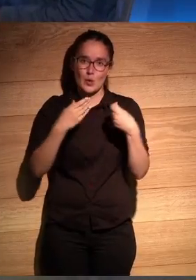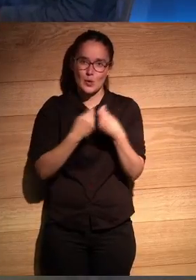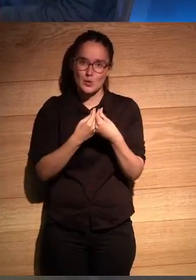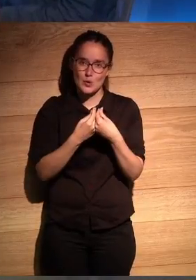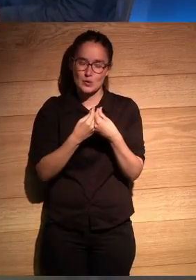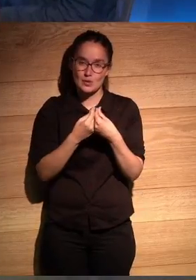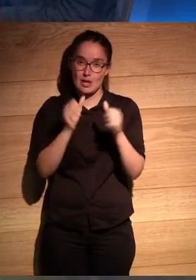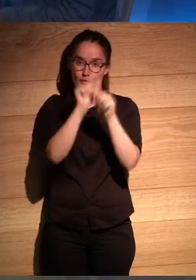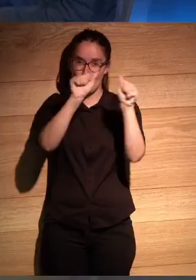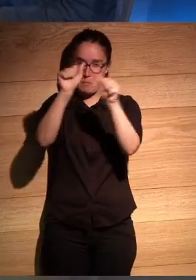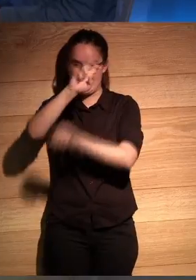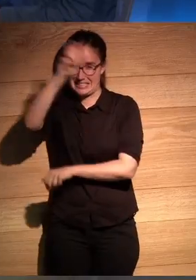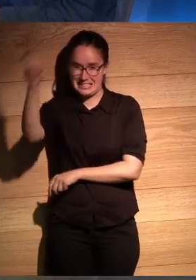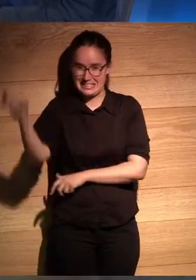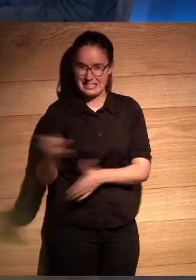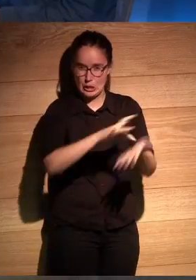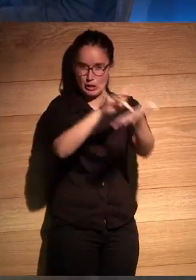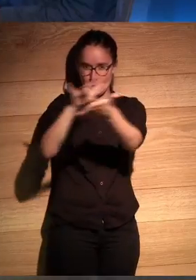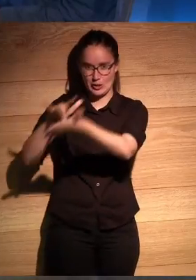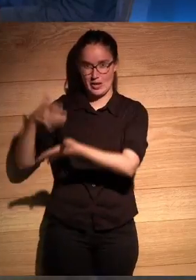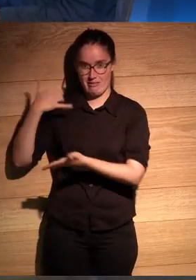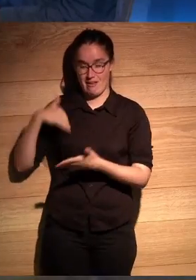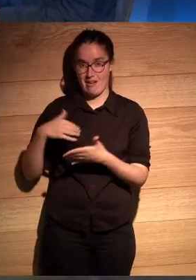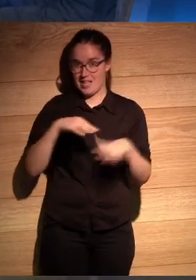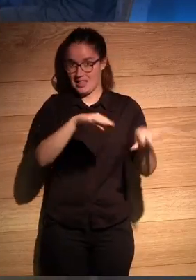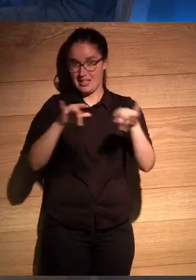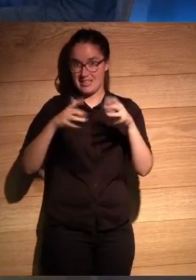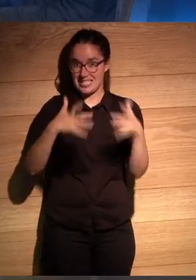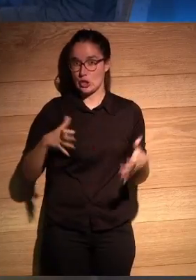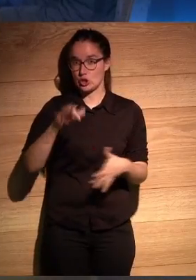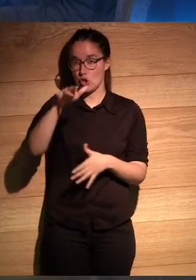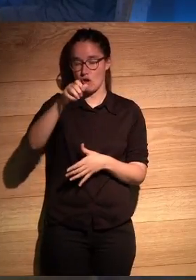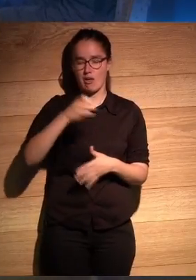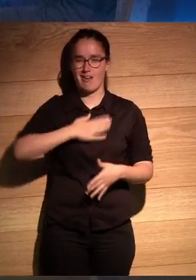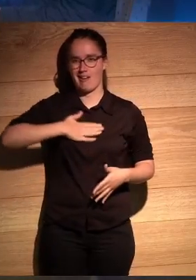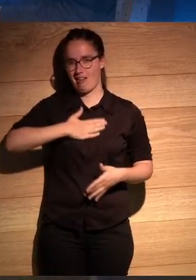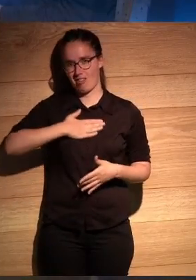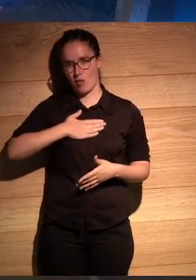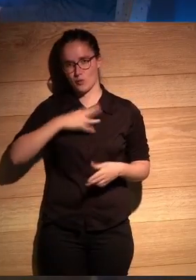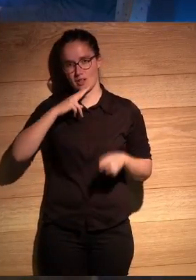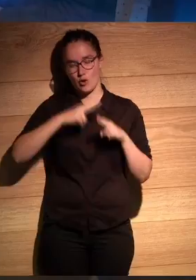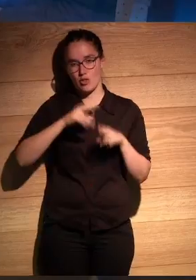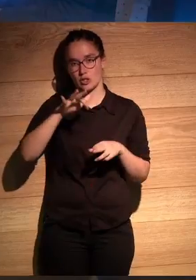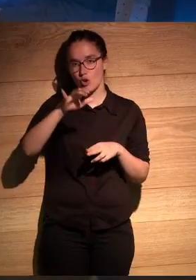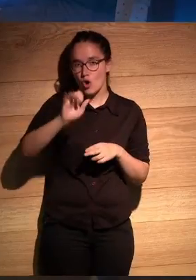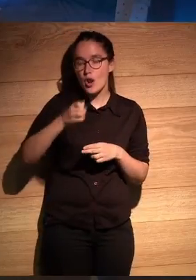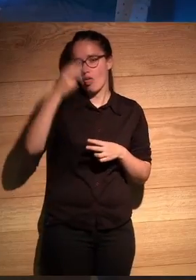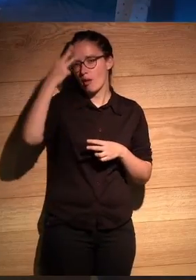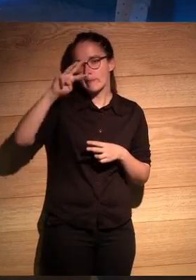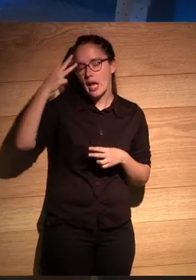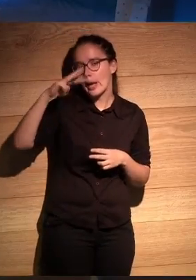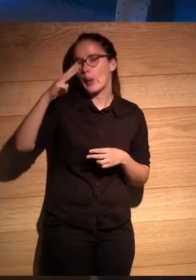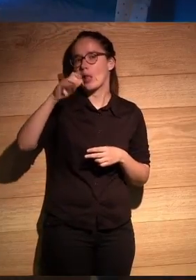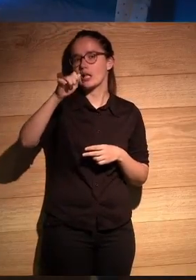en todos sus formatos y formas a esto de los desiertos de Sonora pues encantados de llevar el nombre de Sonora de México